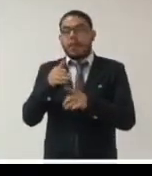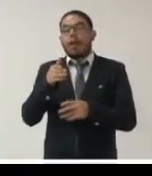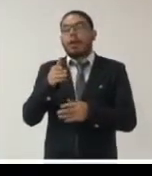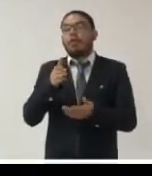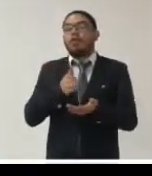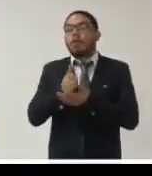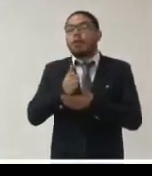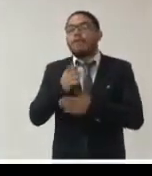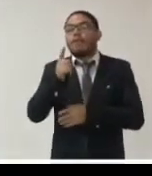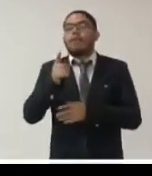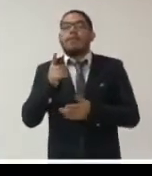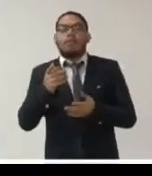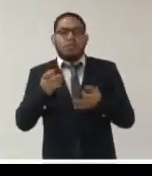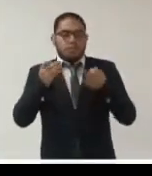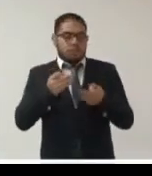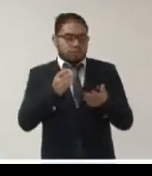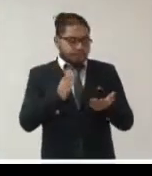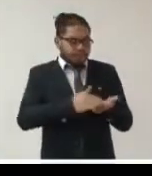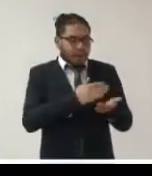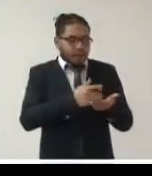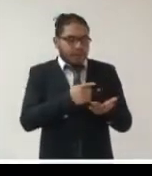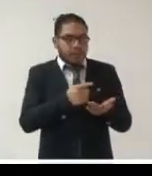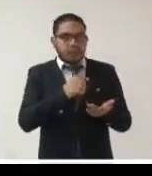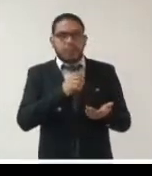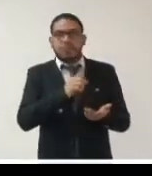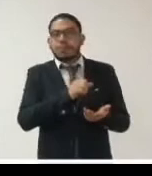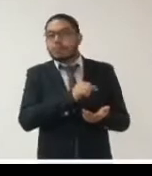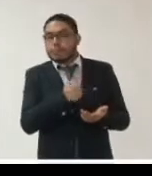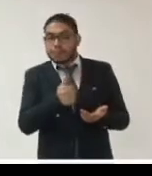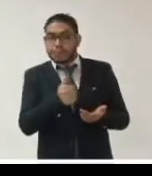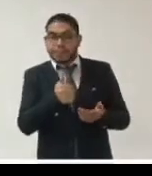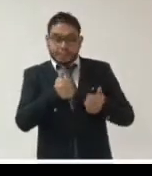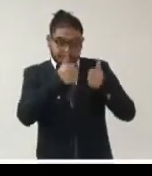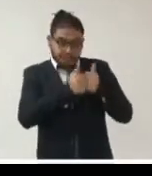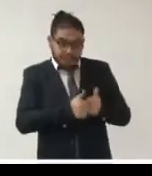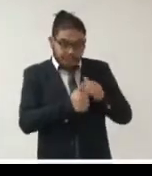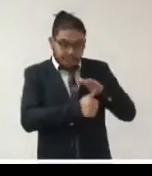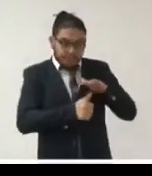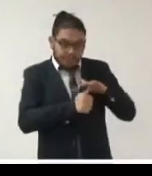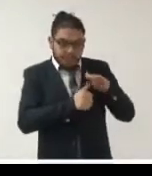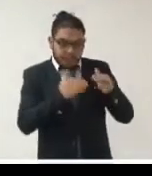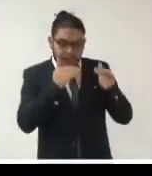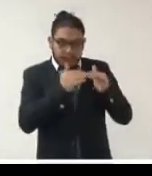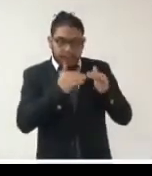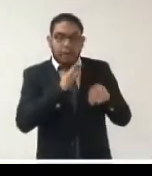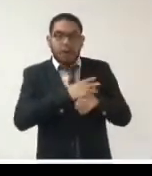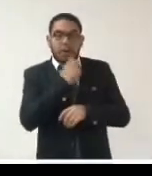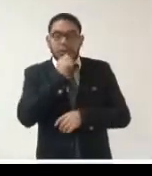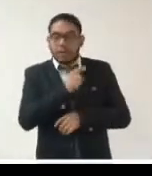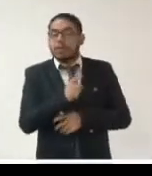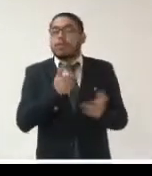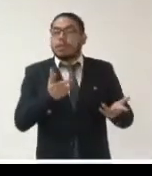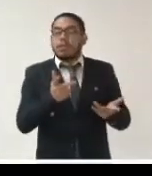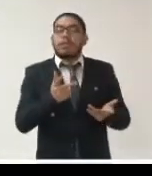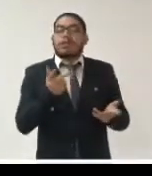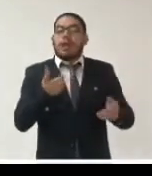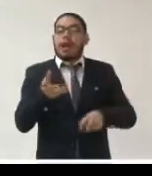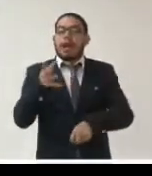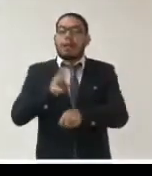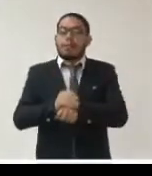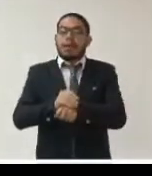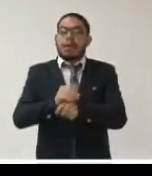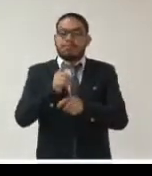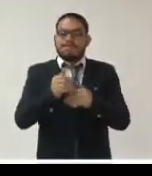documentos en formato físico durante el confinamiento y la respuesta en general ha consistido en permitir